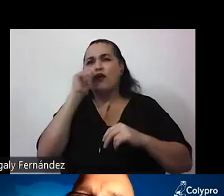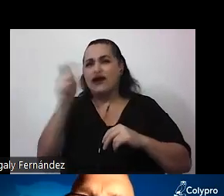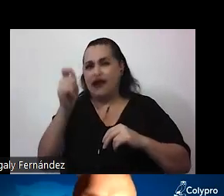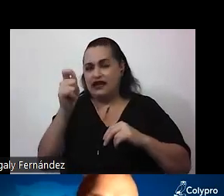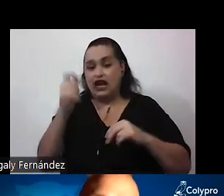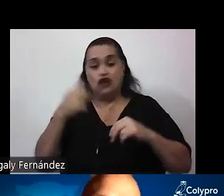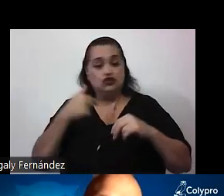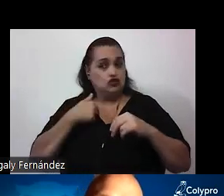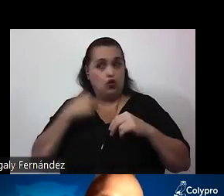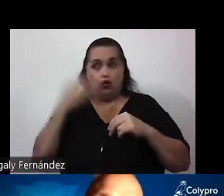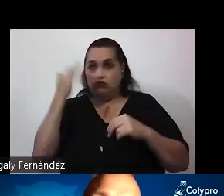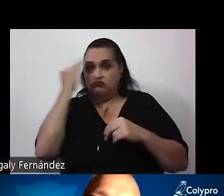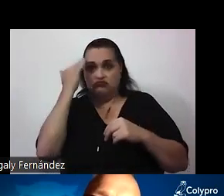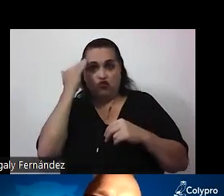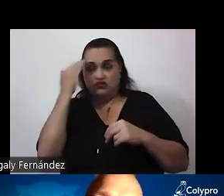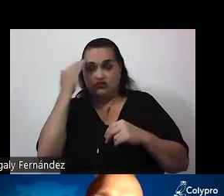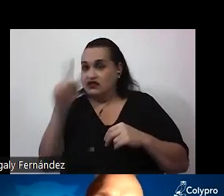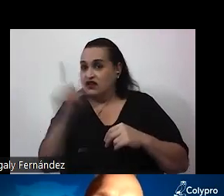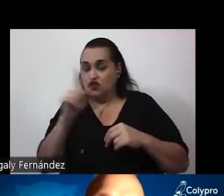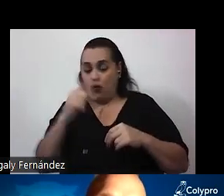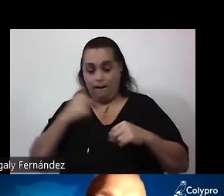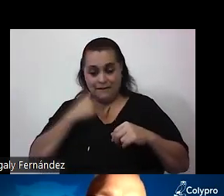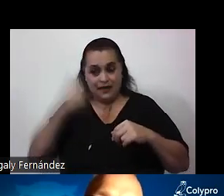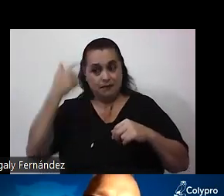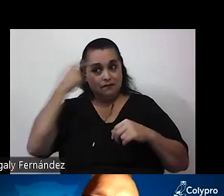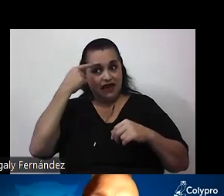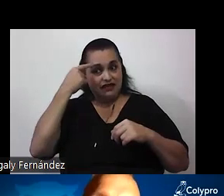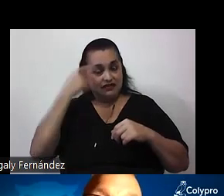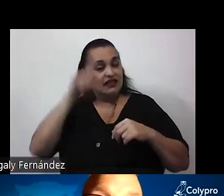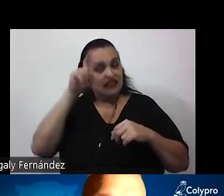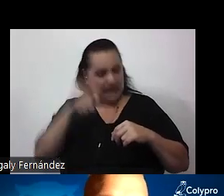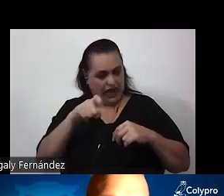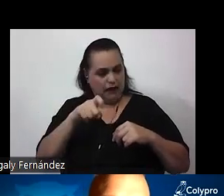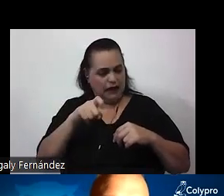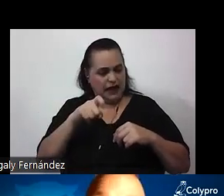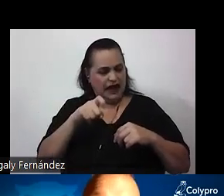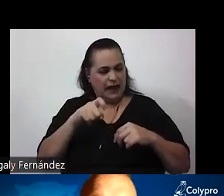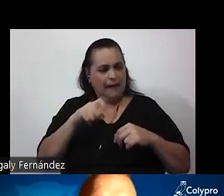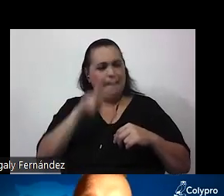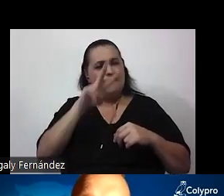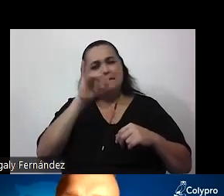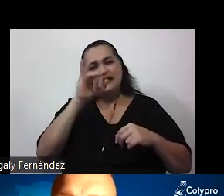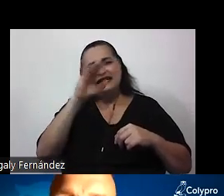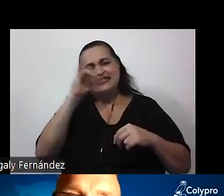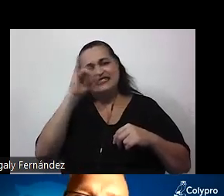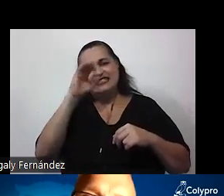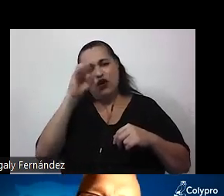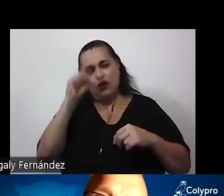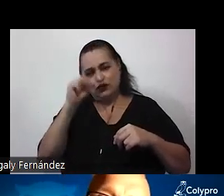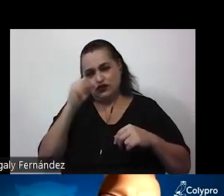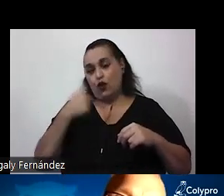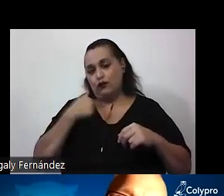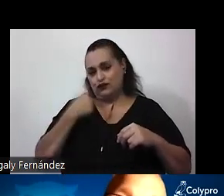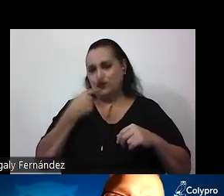consciente de que mi mente tiene, por decirlo así, ciertos vicios como el que acabo de